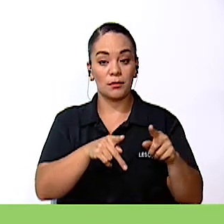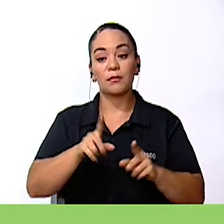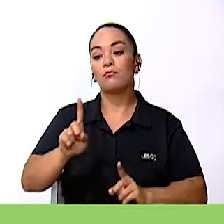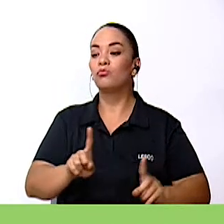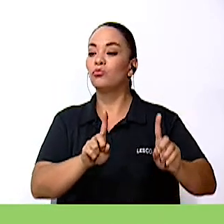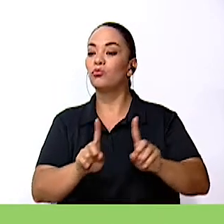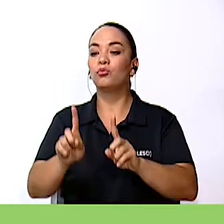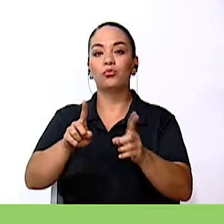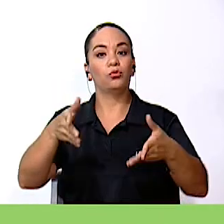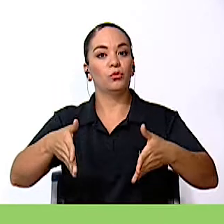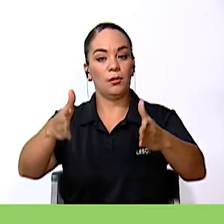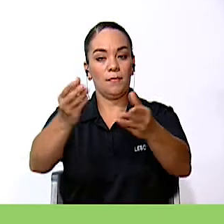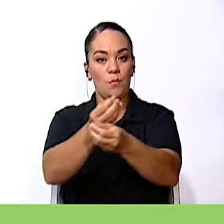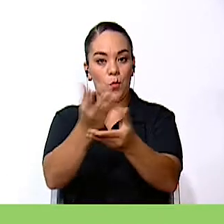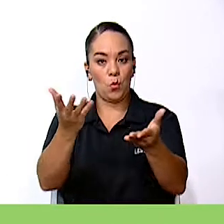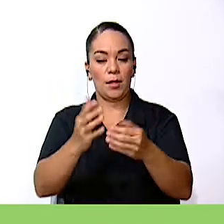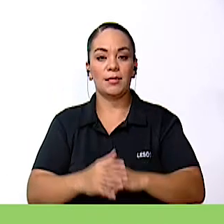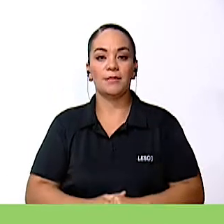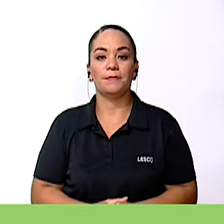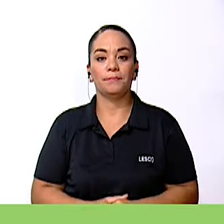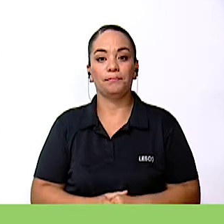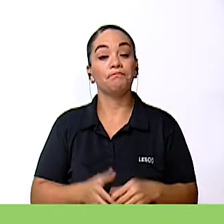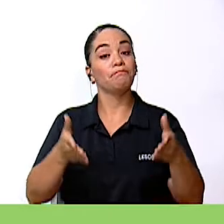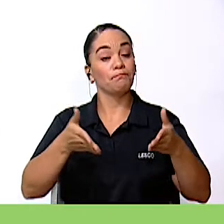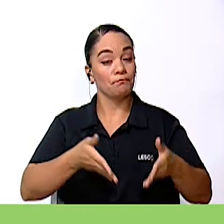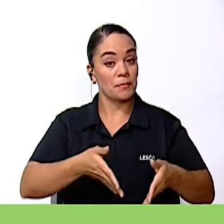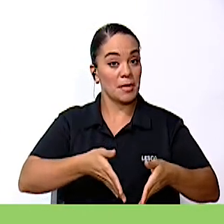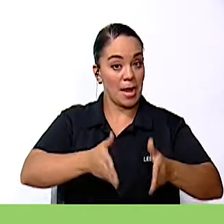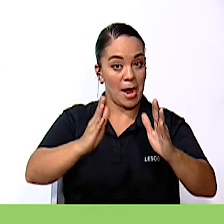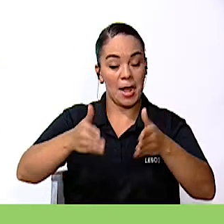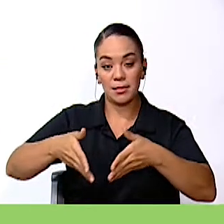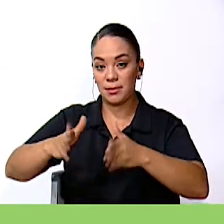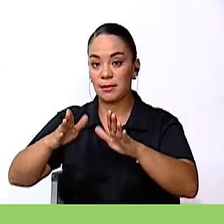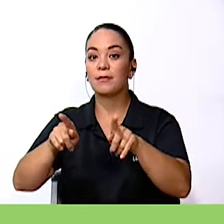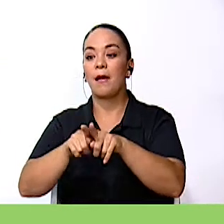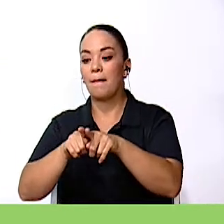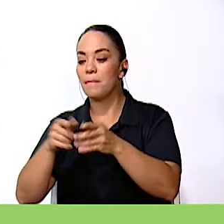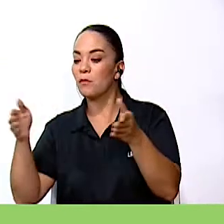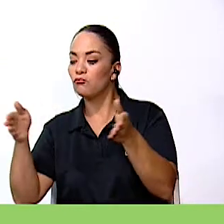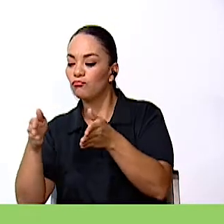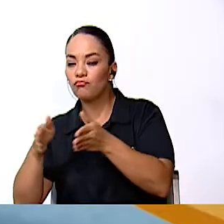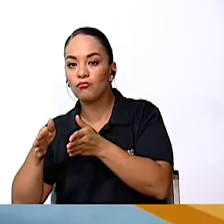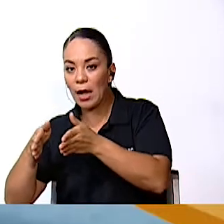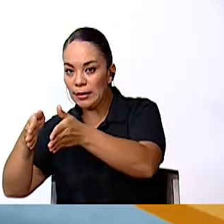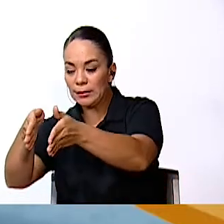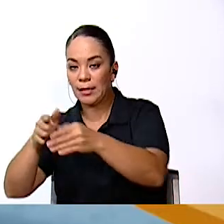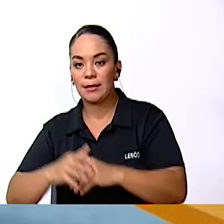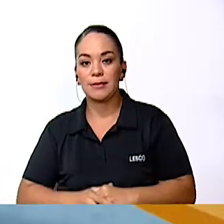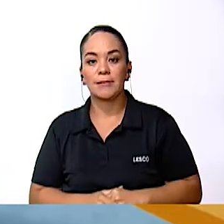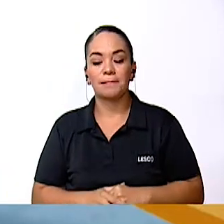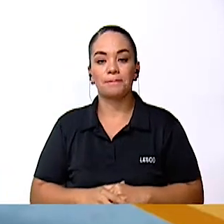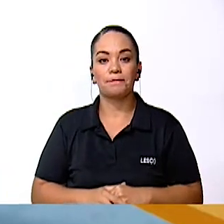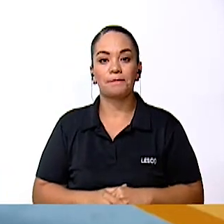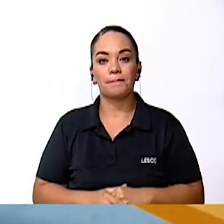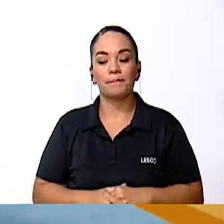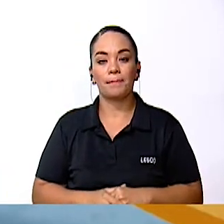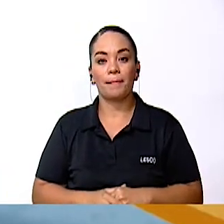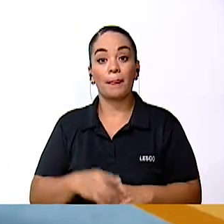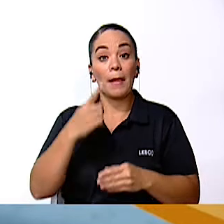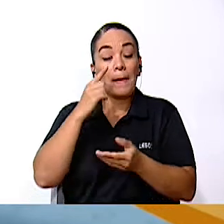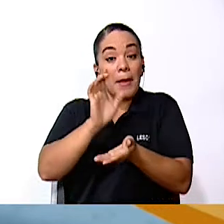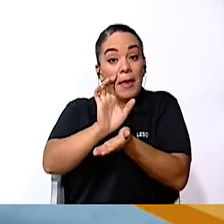las vías públicas, o sea, por las calles o las aceras. Para evitar un